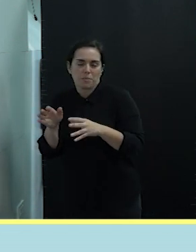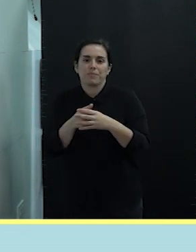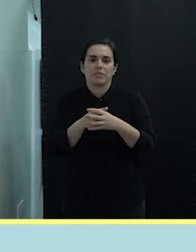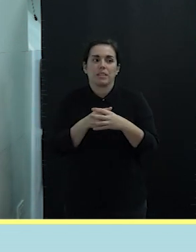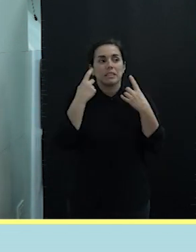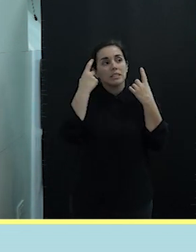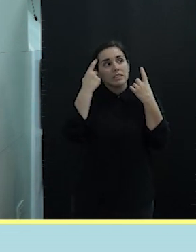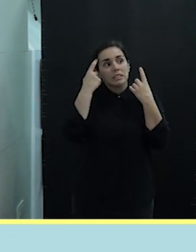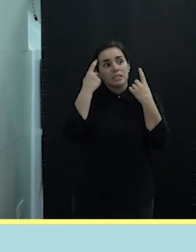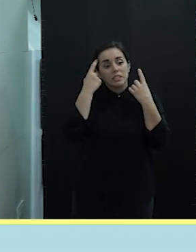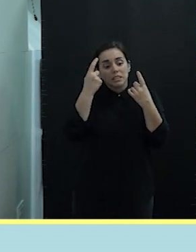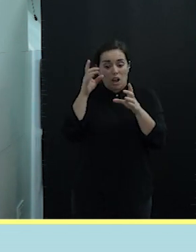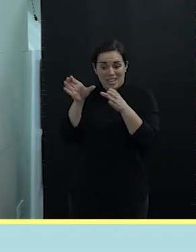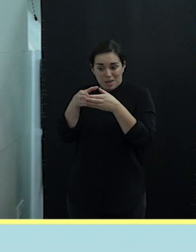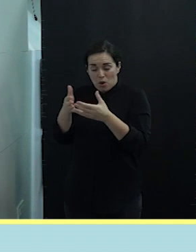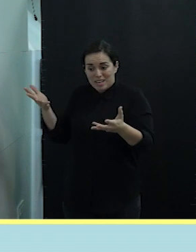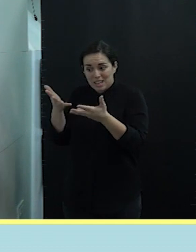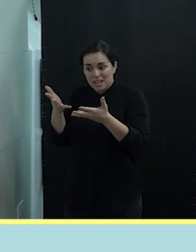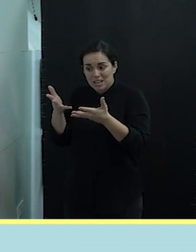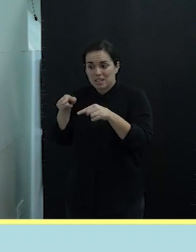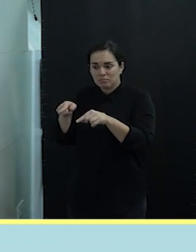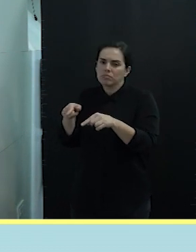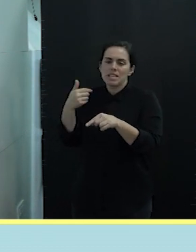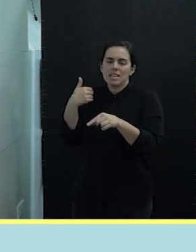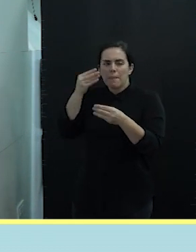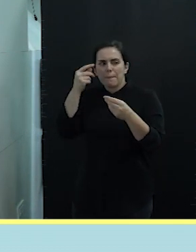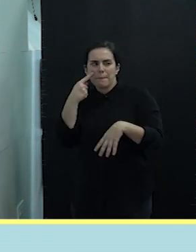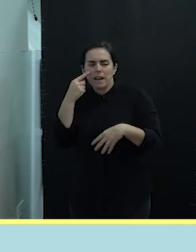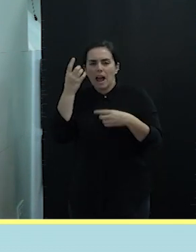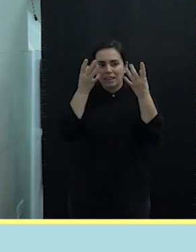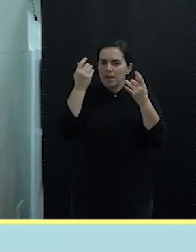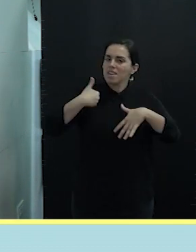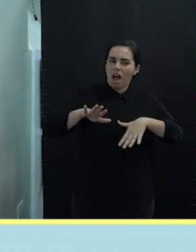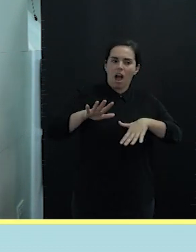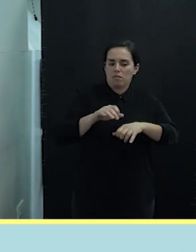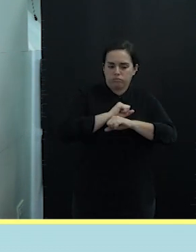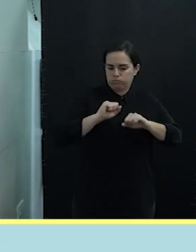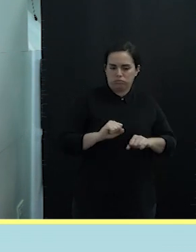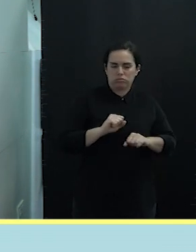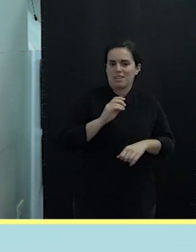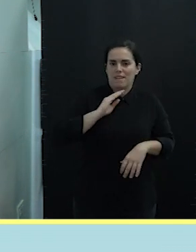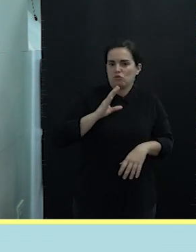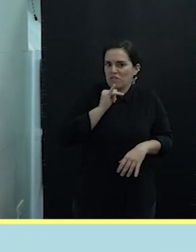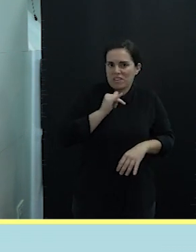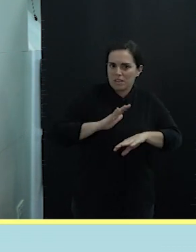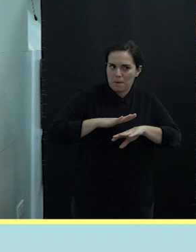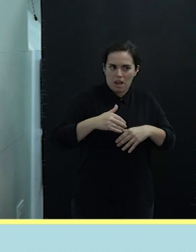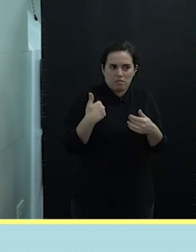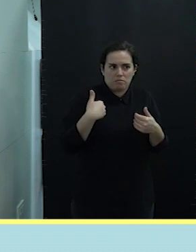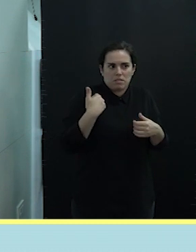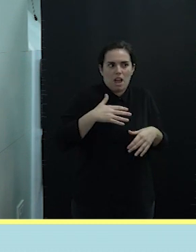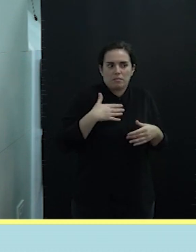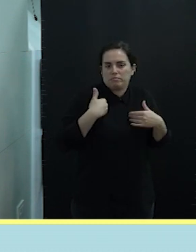equipo de dinamizadores qué actividades ya estaban bastante procesadas como para poderlas lanzar ya a